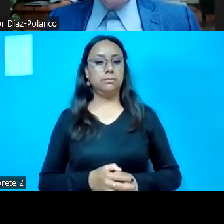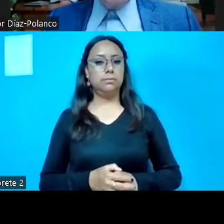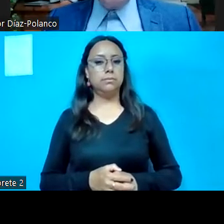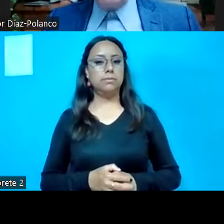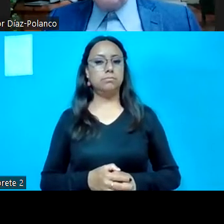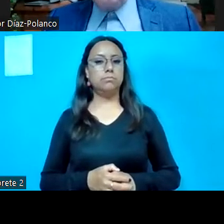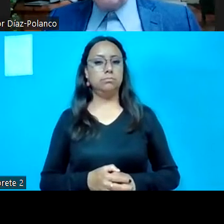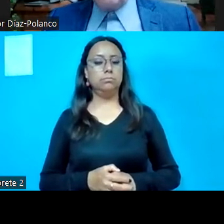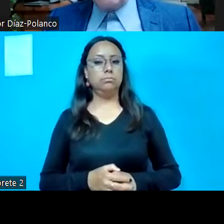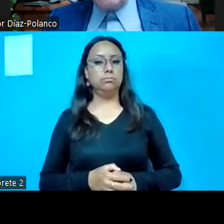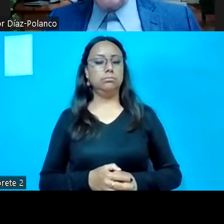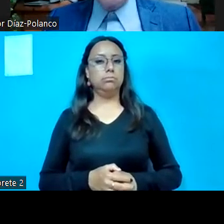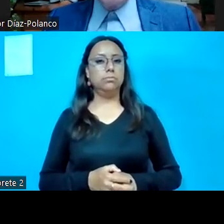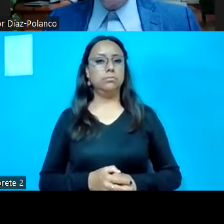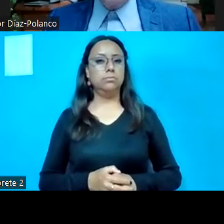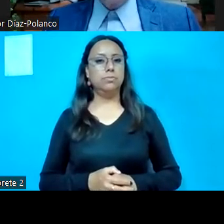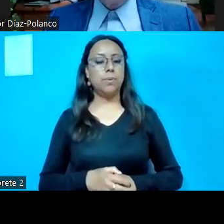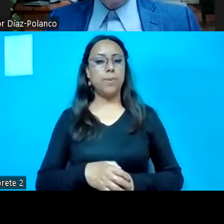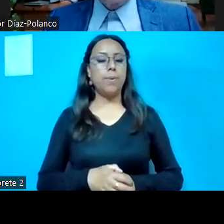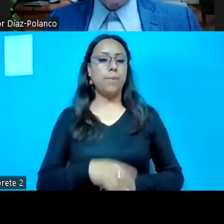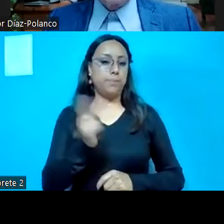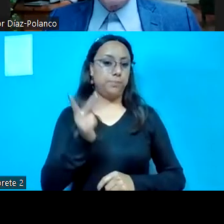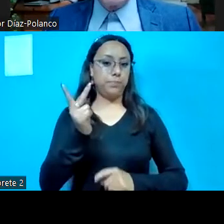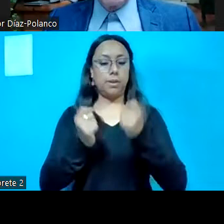¿Alguna o algún diputado desea hacer uso de la palabra?